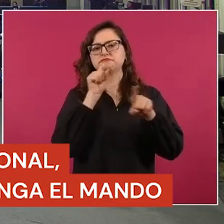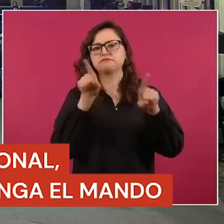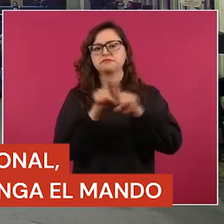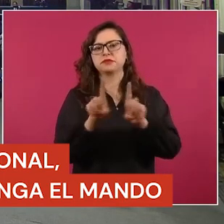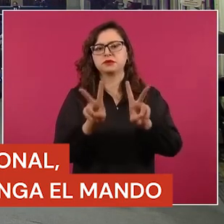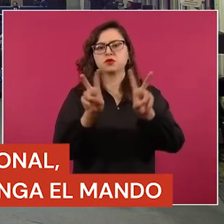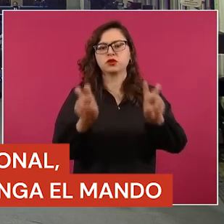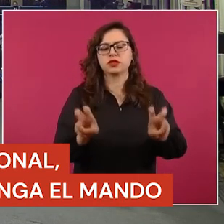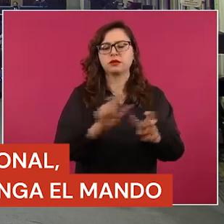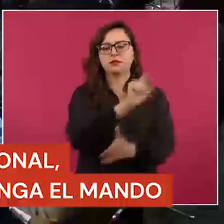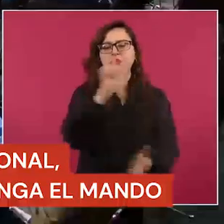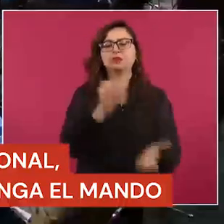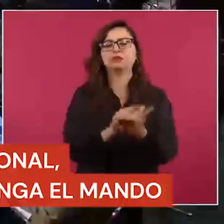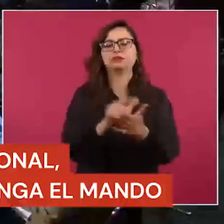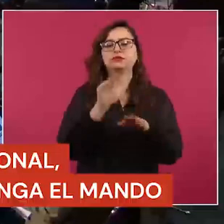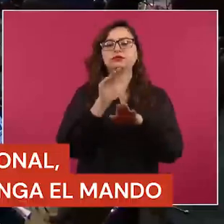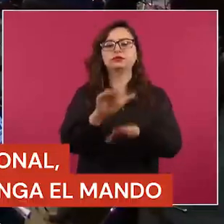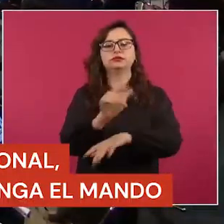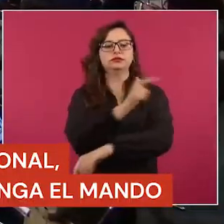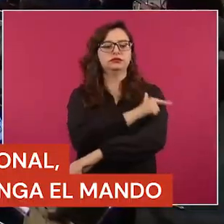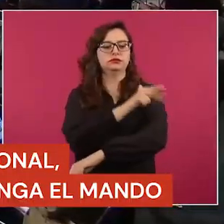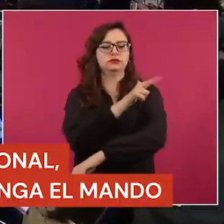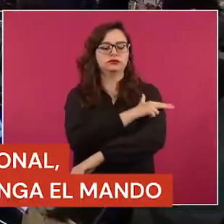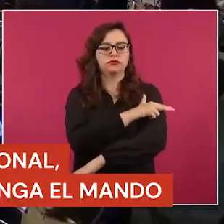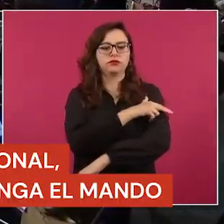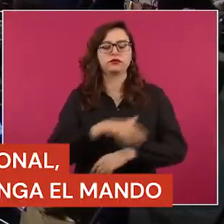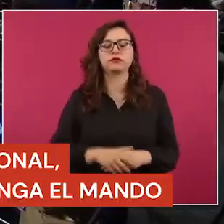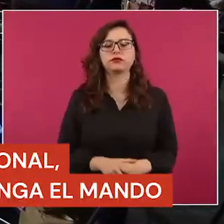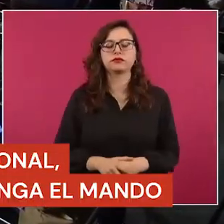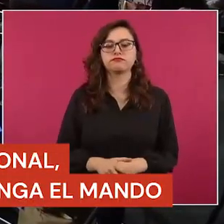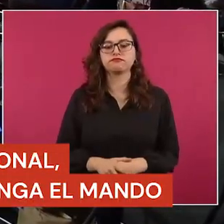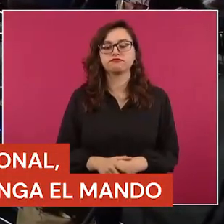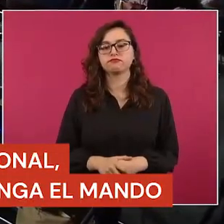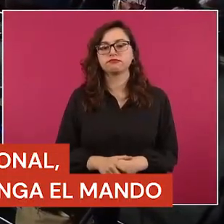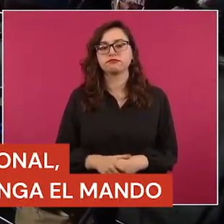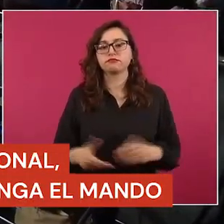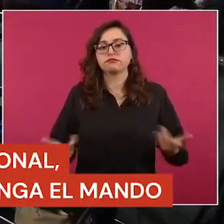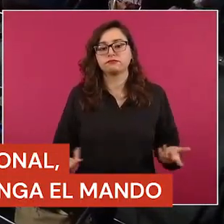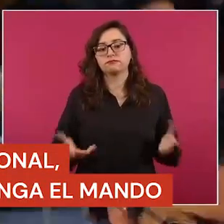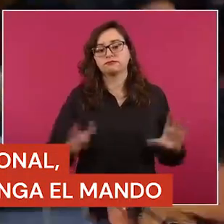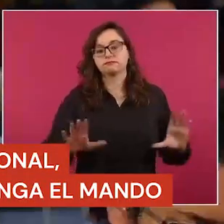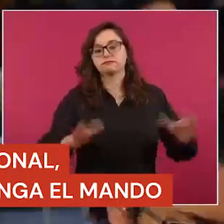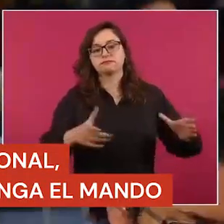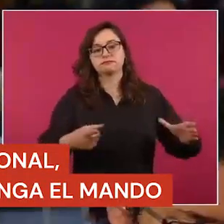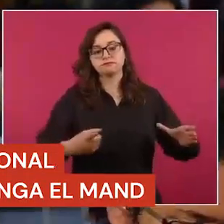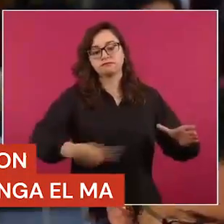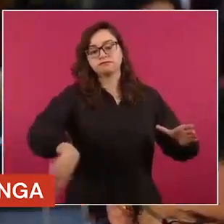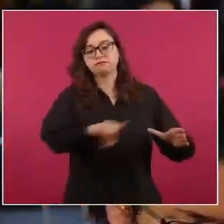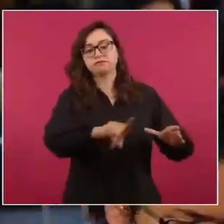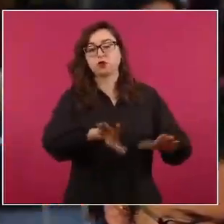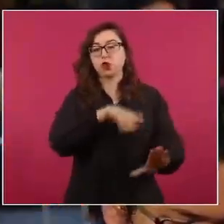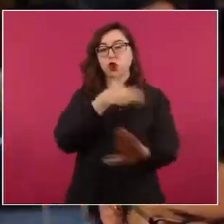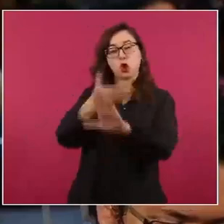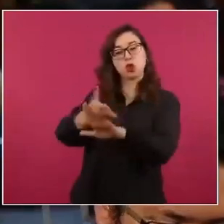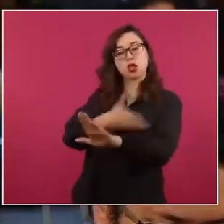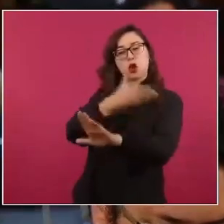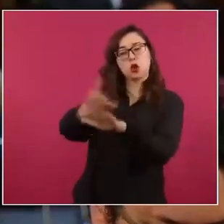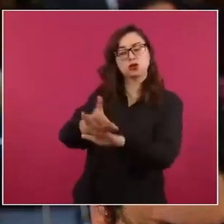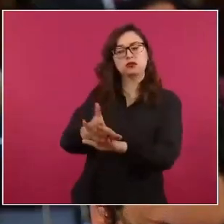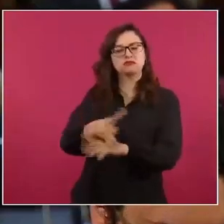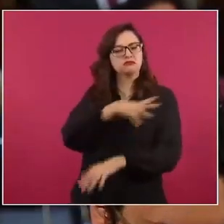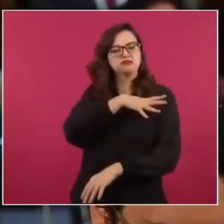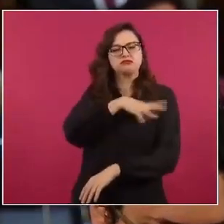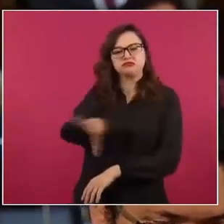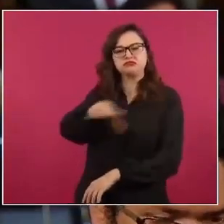iniciativa de la Guardia Nacional. No sólo hay un rechazo por parte del sector opositor a usted, sino también de organizaciones,